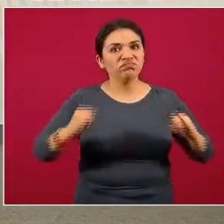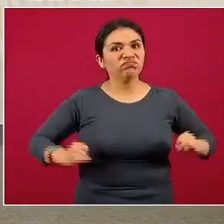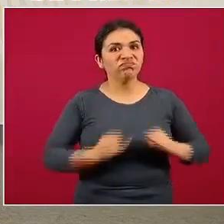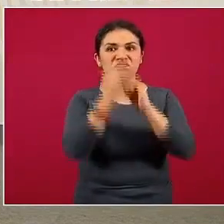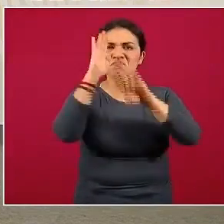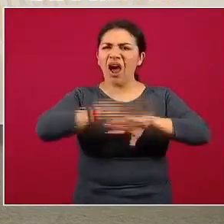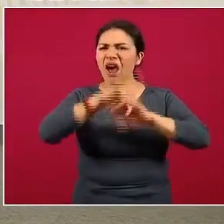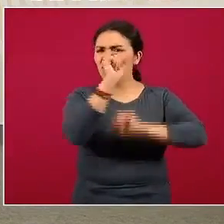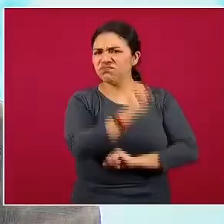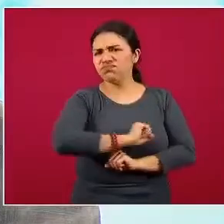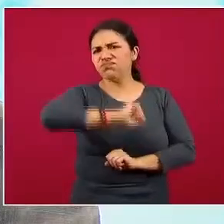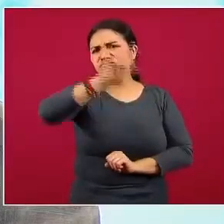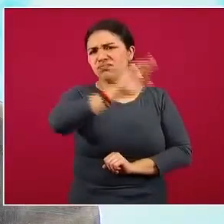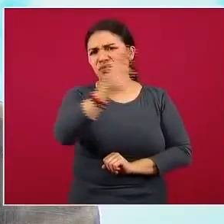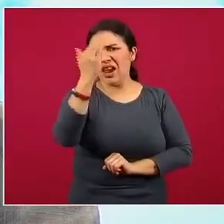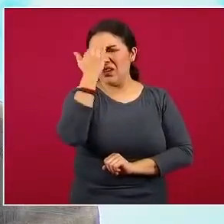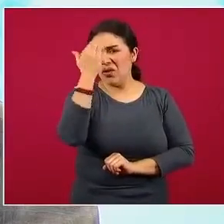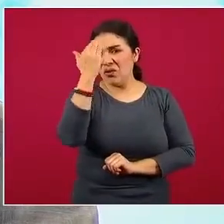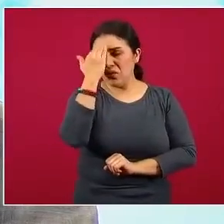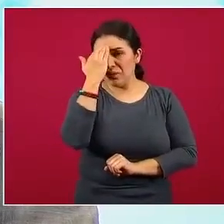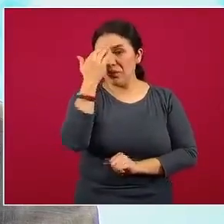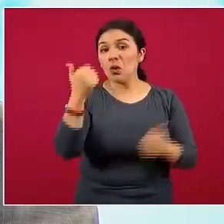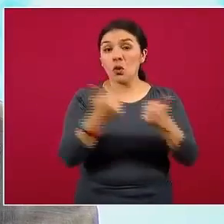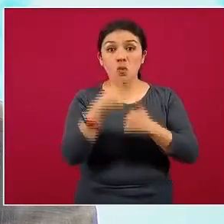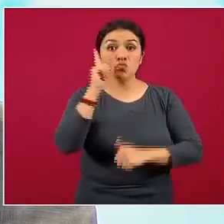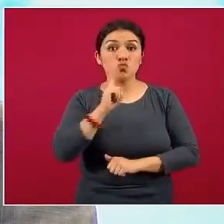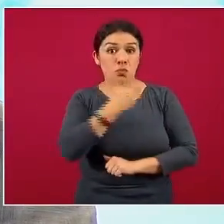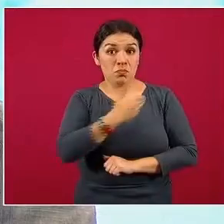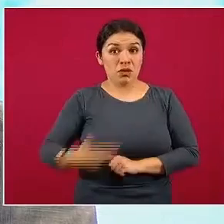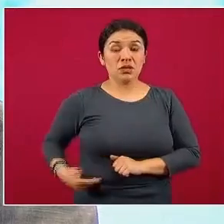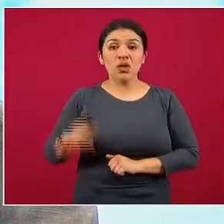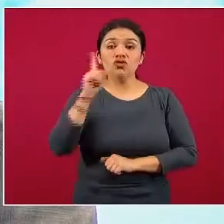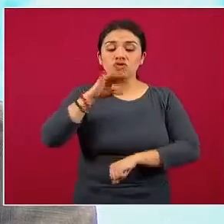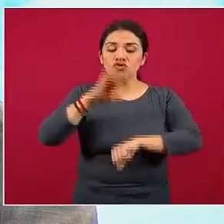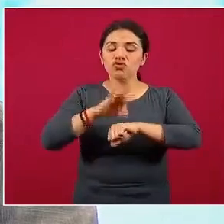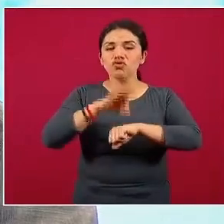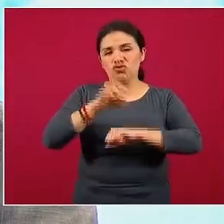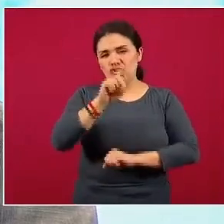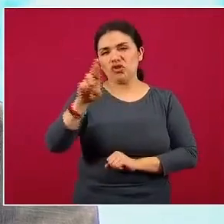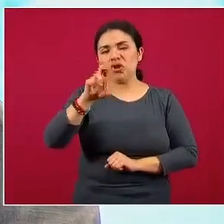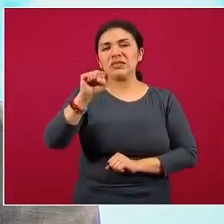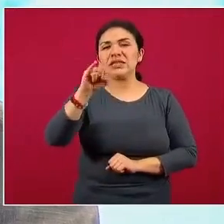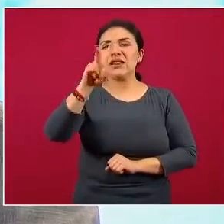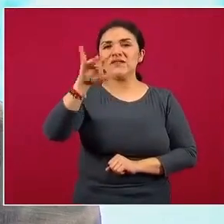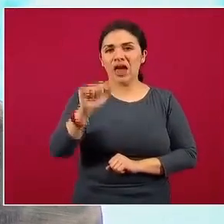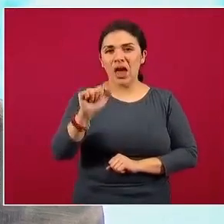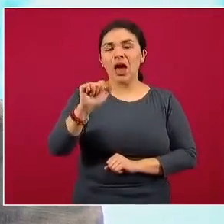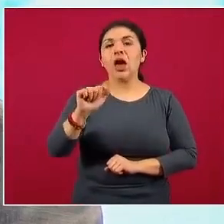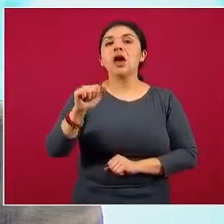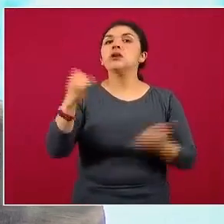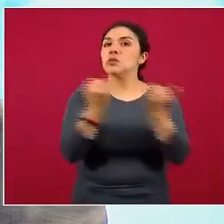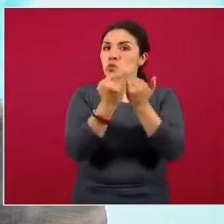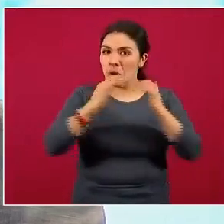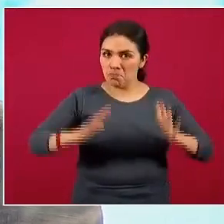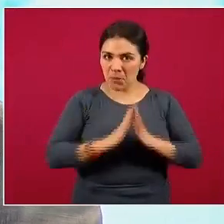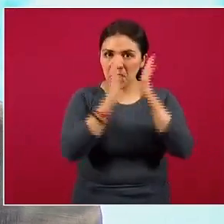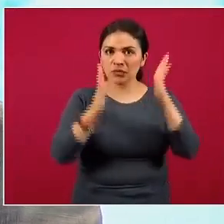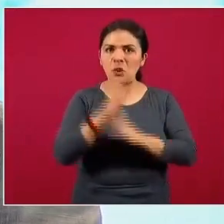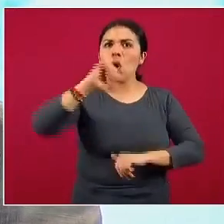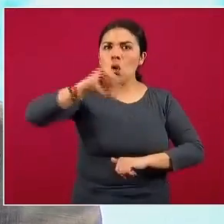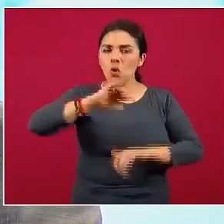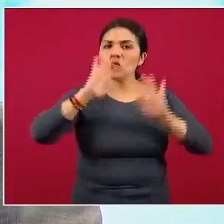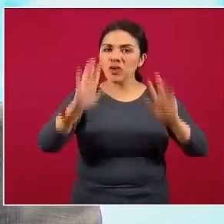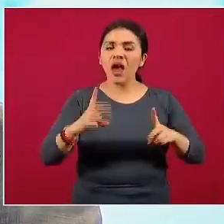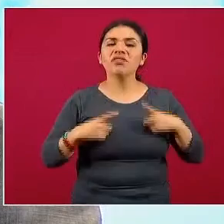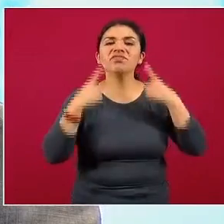altísimo prestigio y la propia presidenta, la doctora Silvia Giorgiuli, participó en el seminario y hoy participó en la